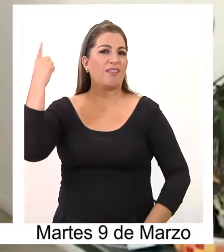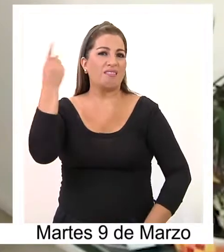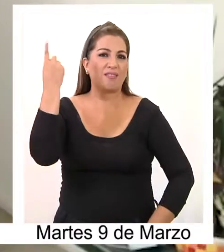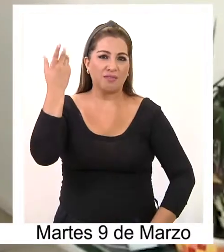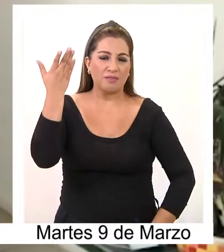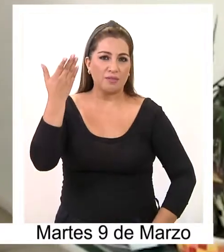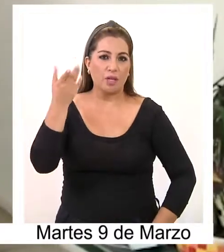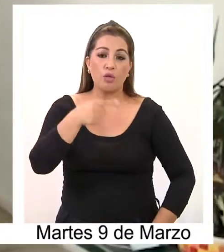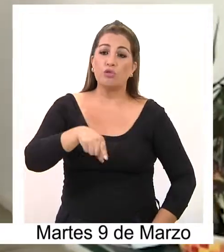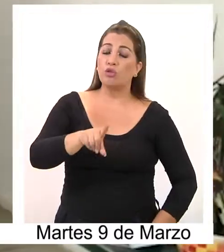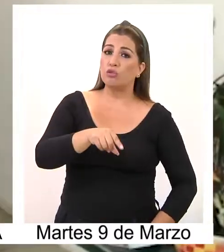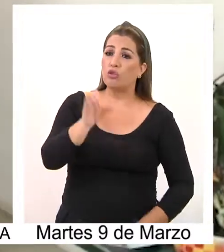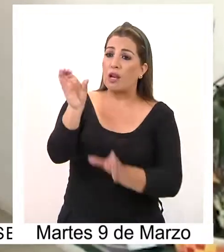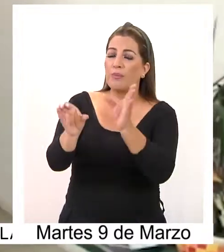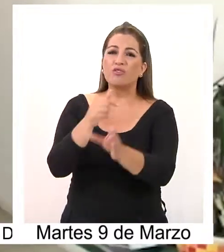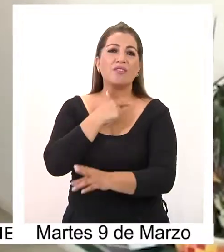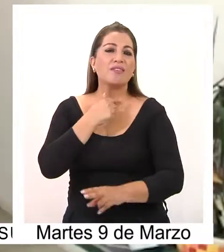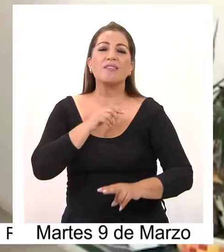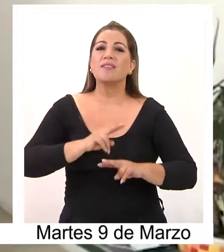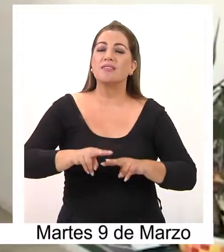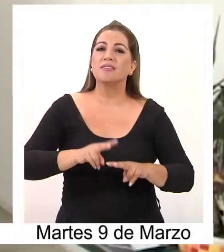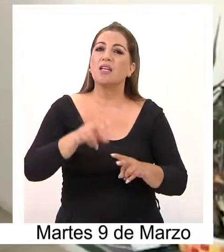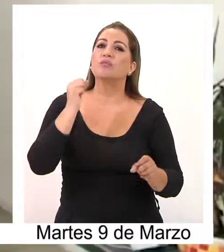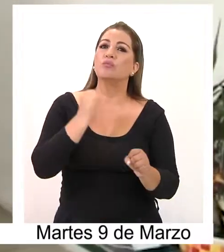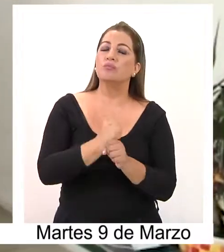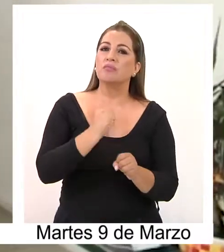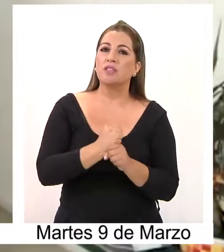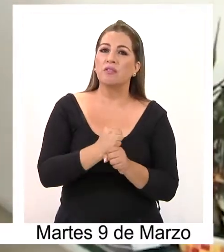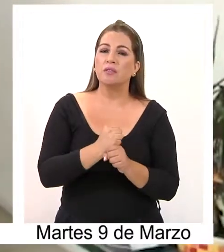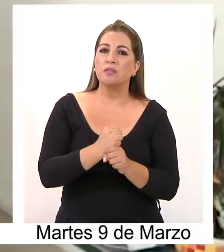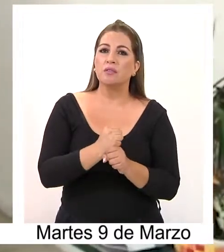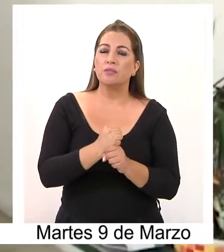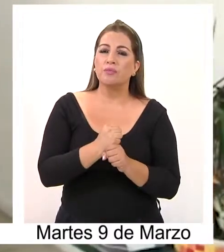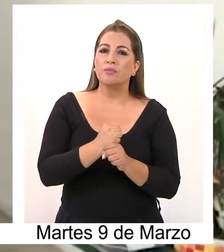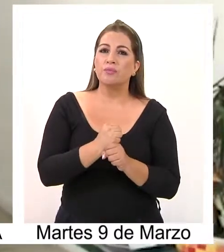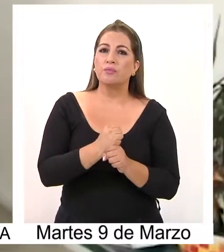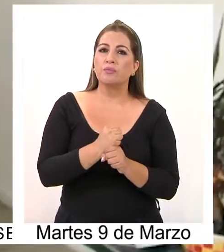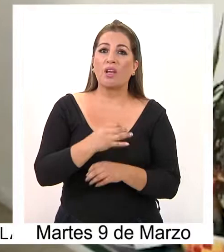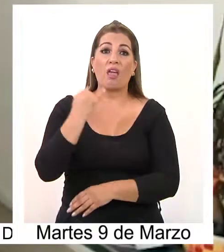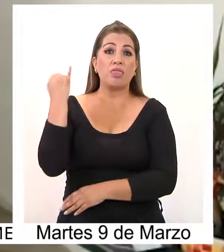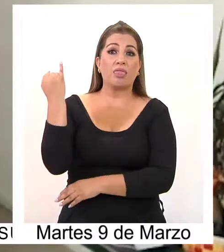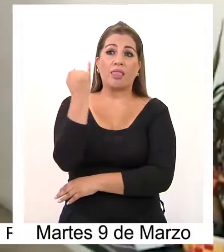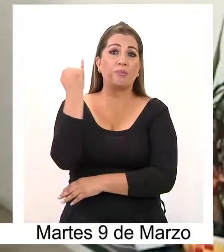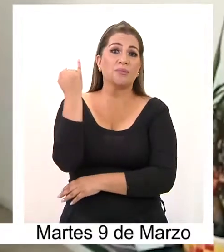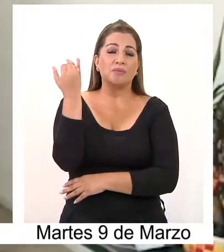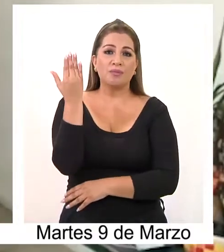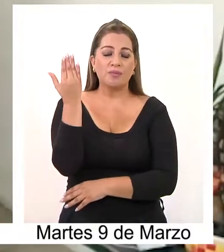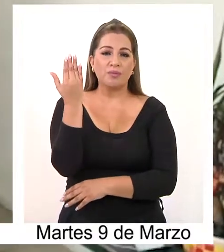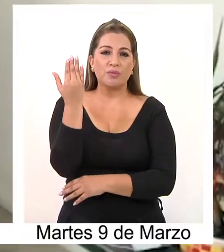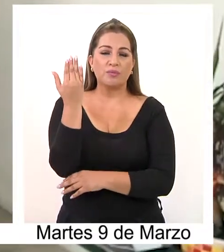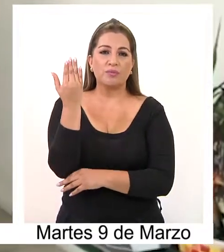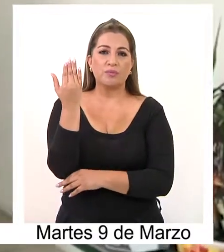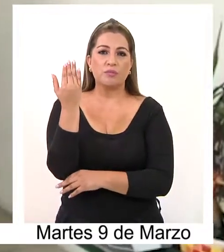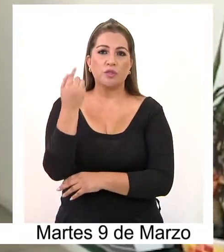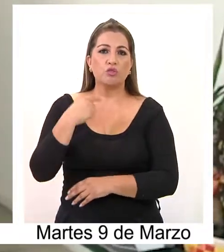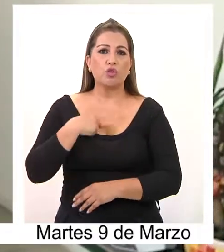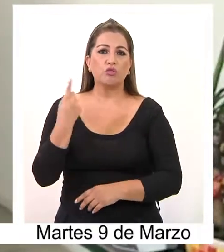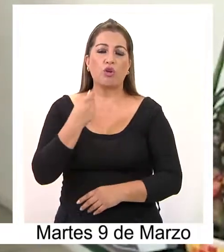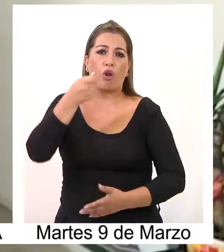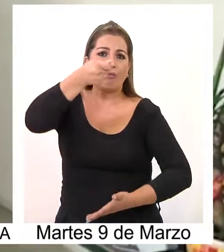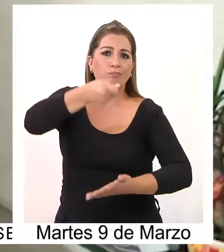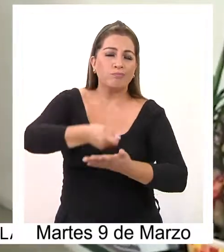buscamos a través de gestión totalmente independiente, autogestionado, es